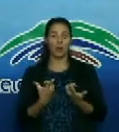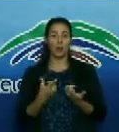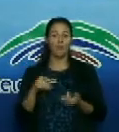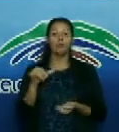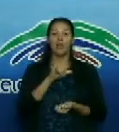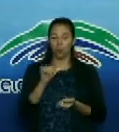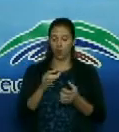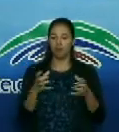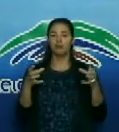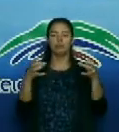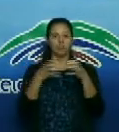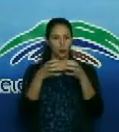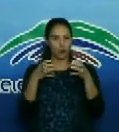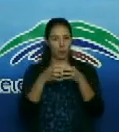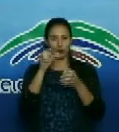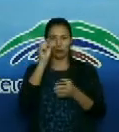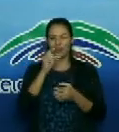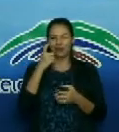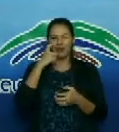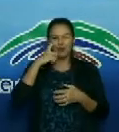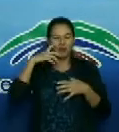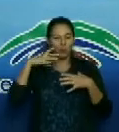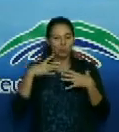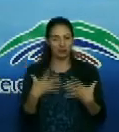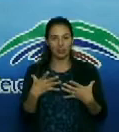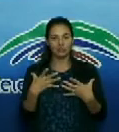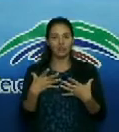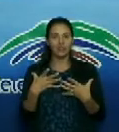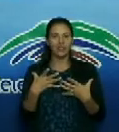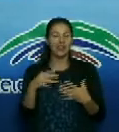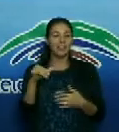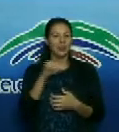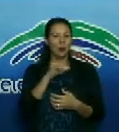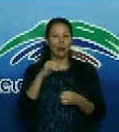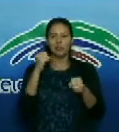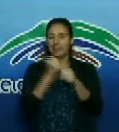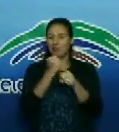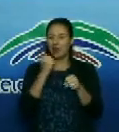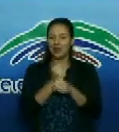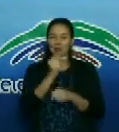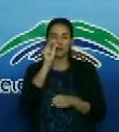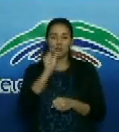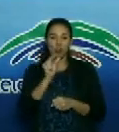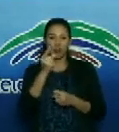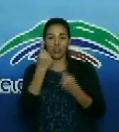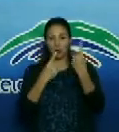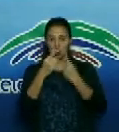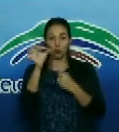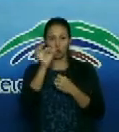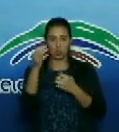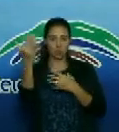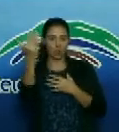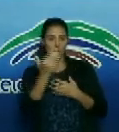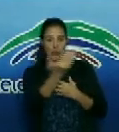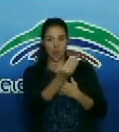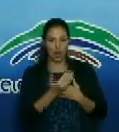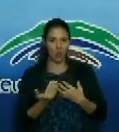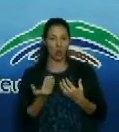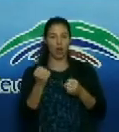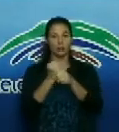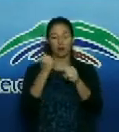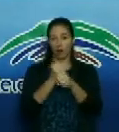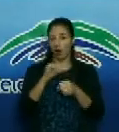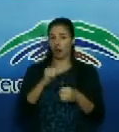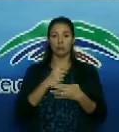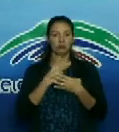resaltar aquí no trabajé con un colectivo del hospital trabajé con un colectivo de municipios que también valientemente dieron